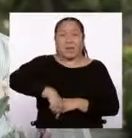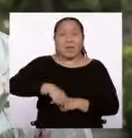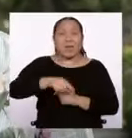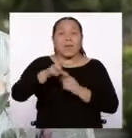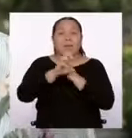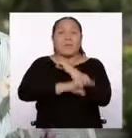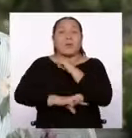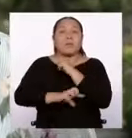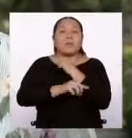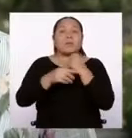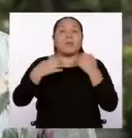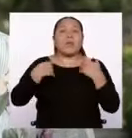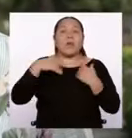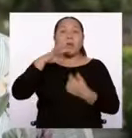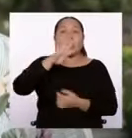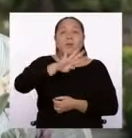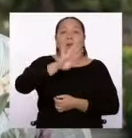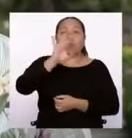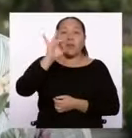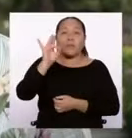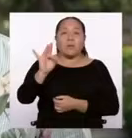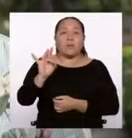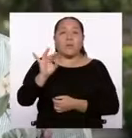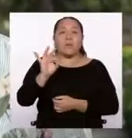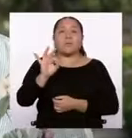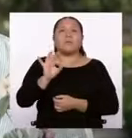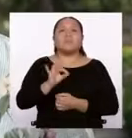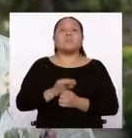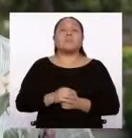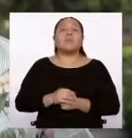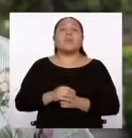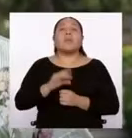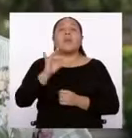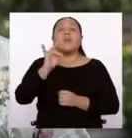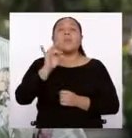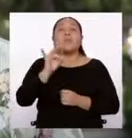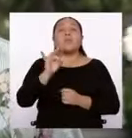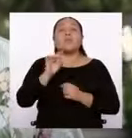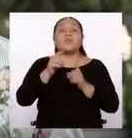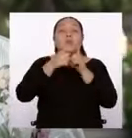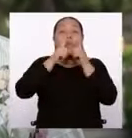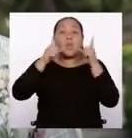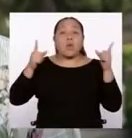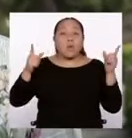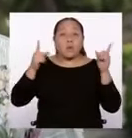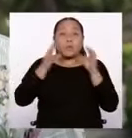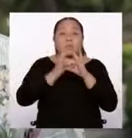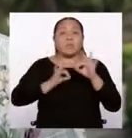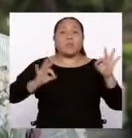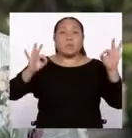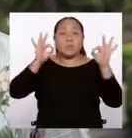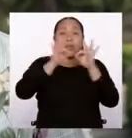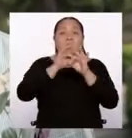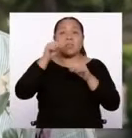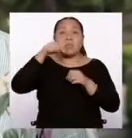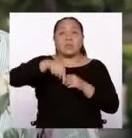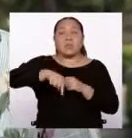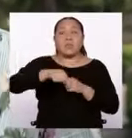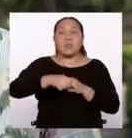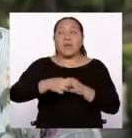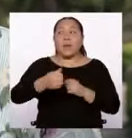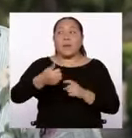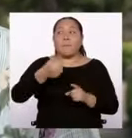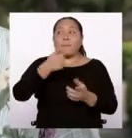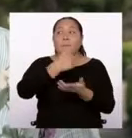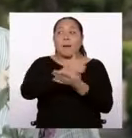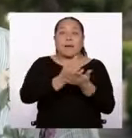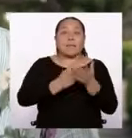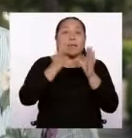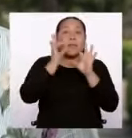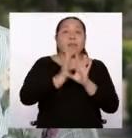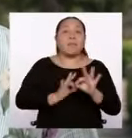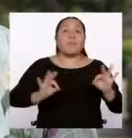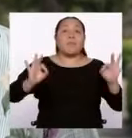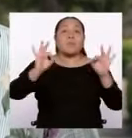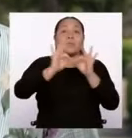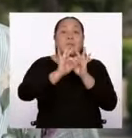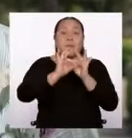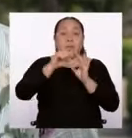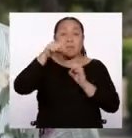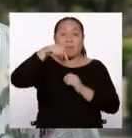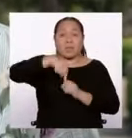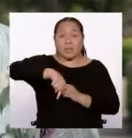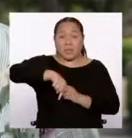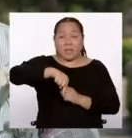lenguas originarias, que son parte fundamental de nuestra identidad como nación